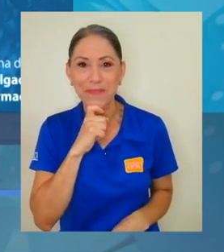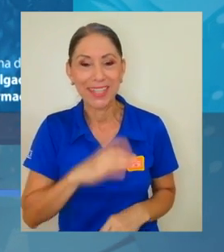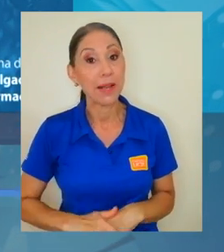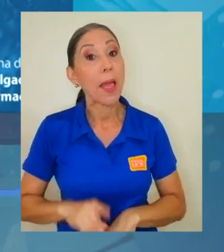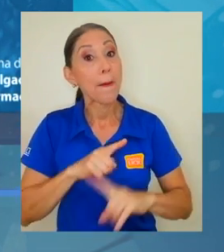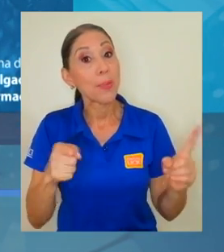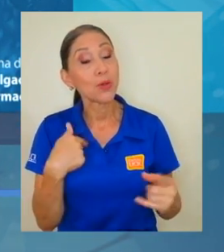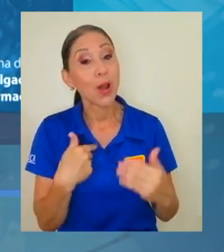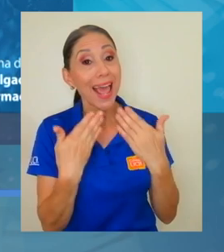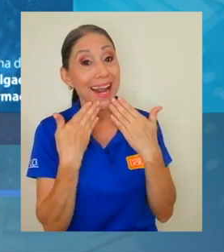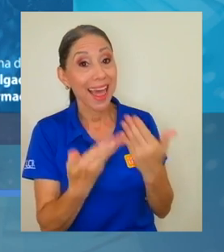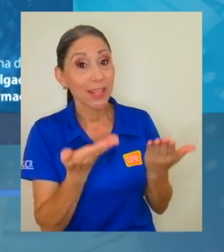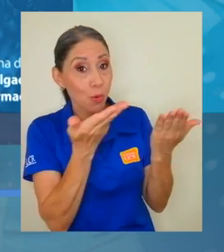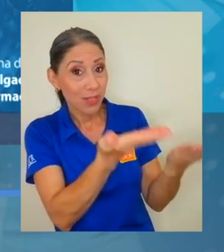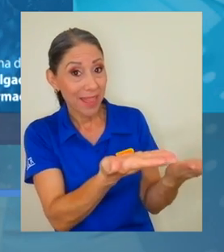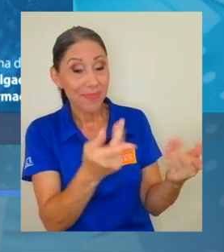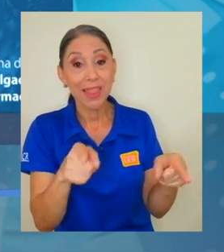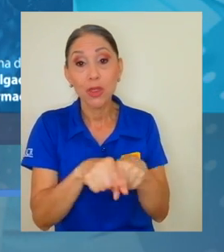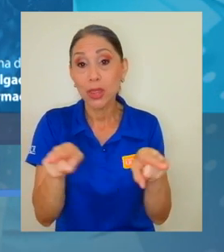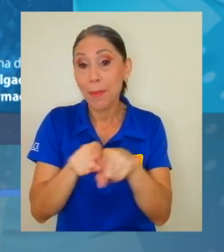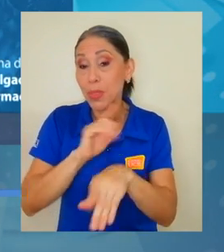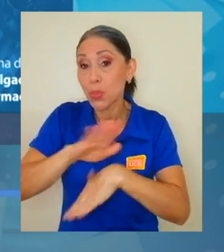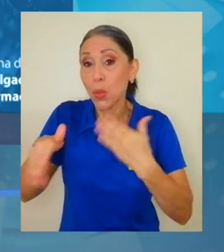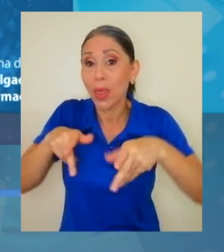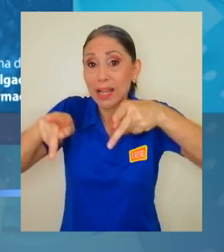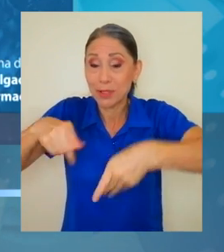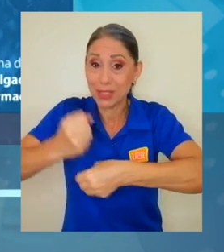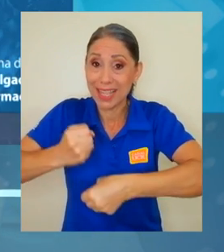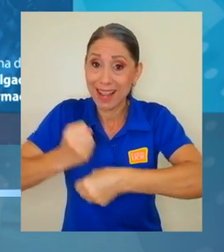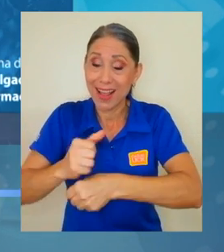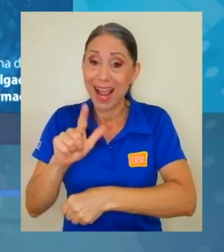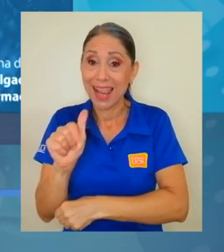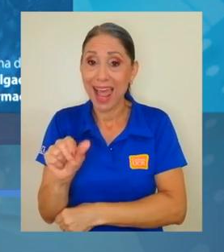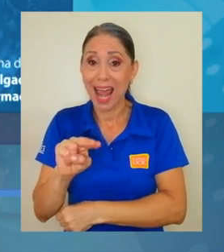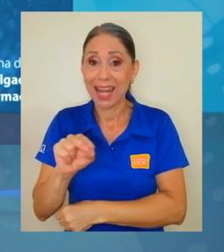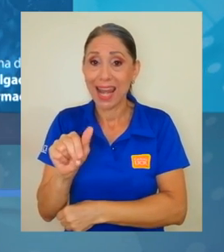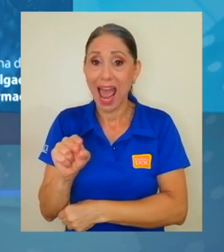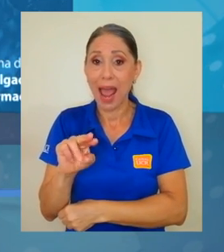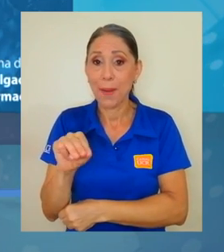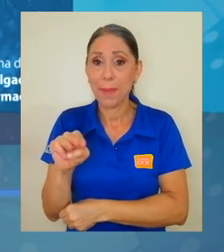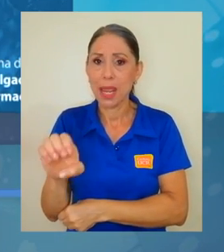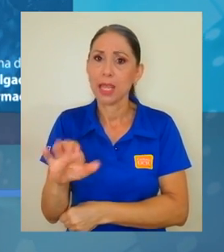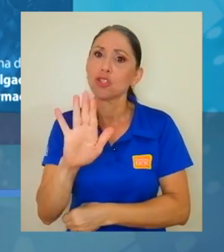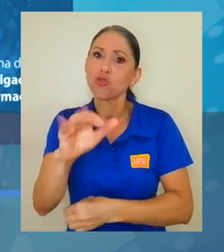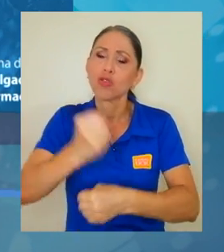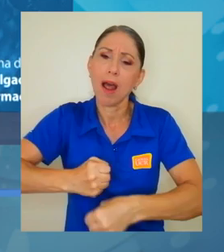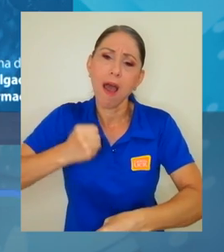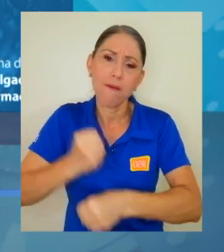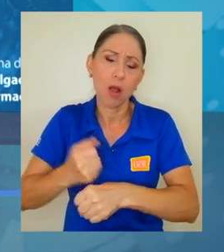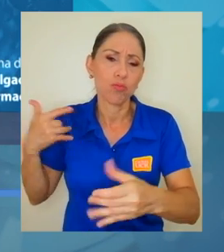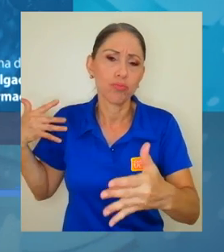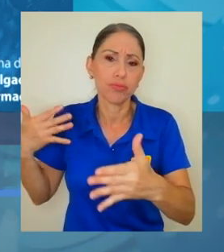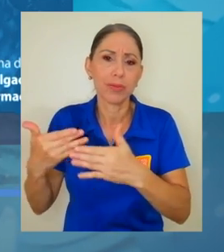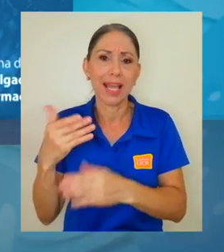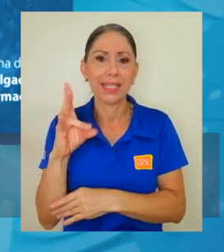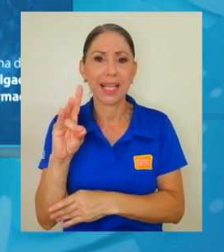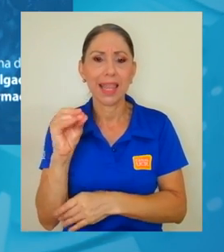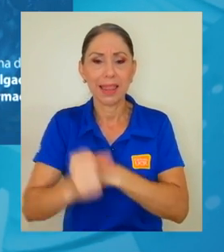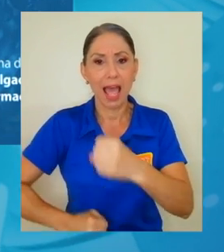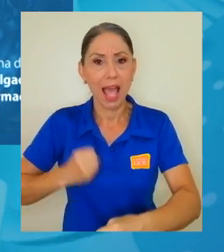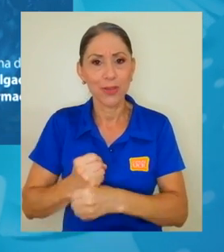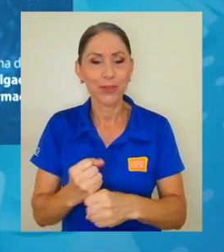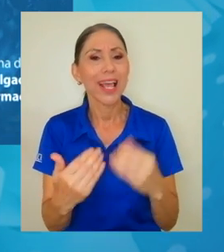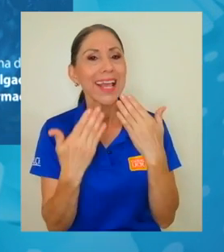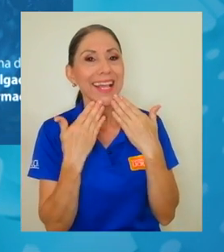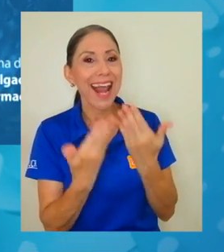su persona y a todo el personal del ANAMI el trabajo que han hecho para la institución y para el país a lo largo de 70 años. Muchísimas